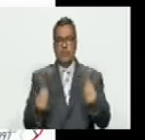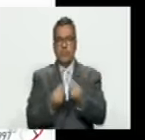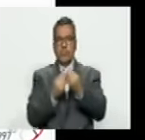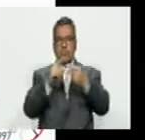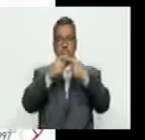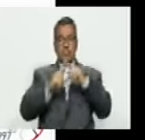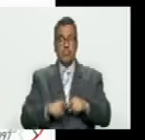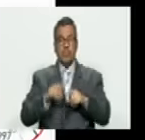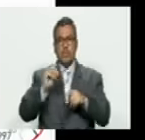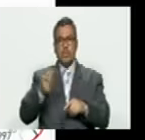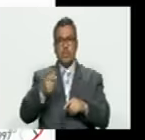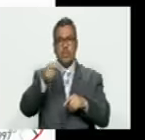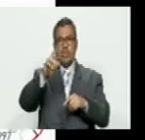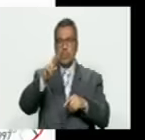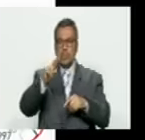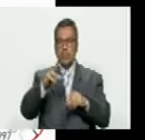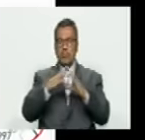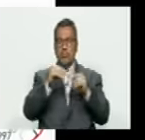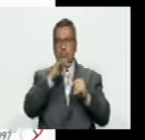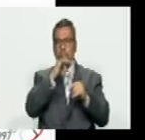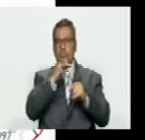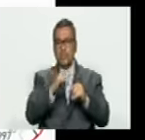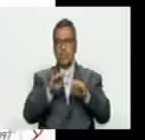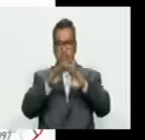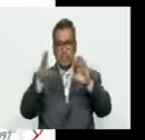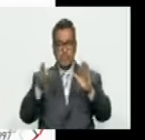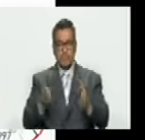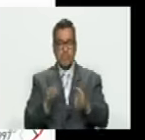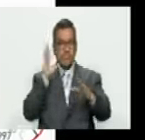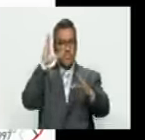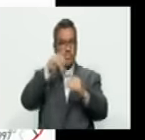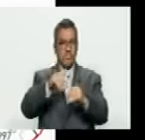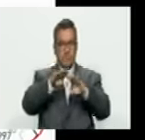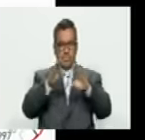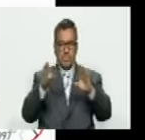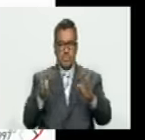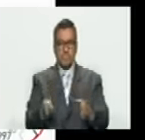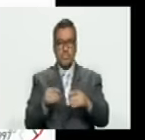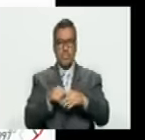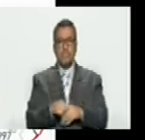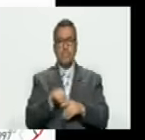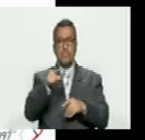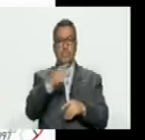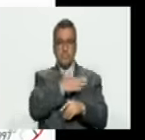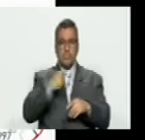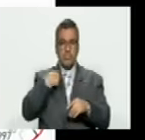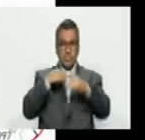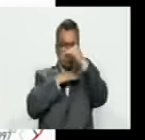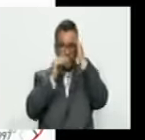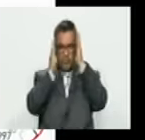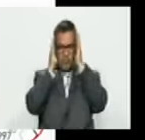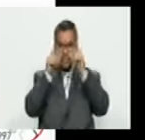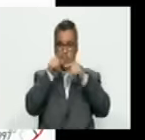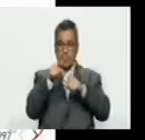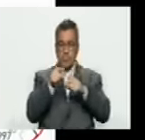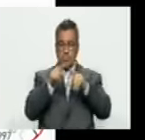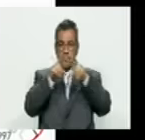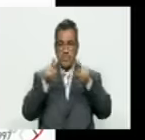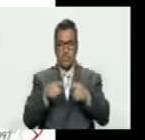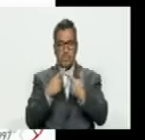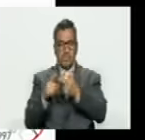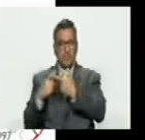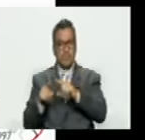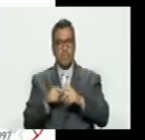número que da el QR es la información de la mesa el resultado de la mesa lo que quiero que pongan atención es que los formatos son